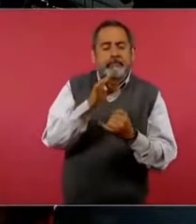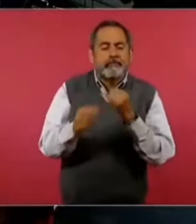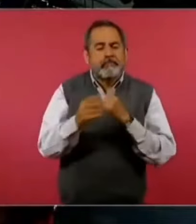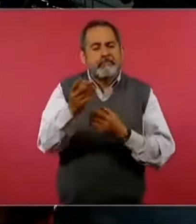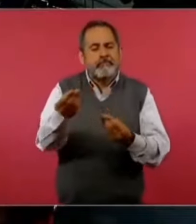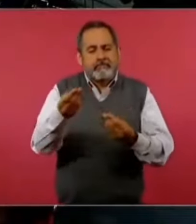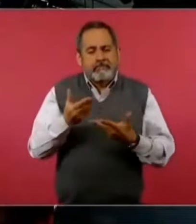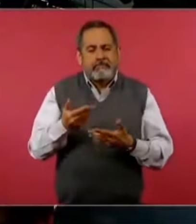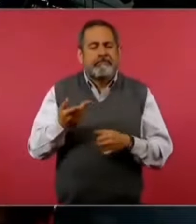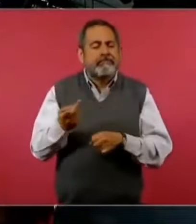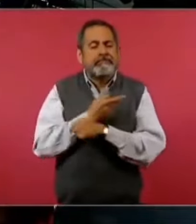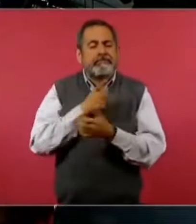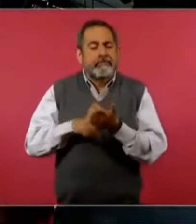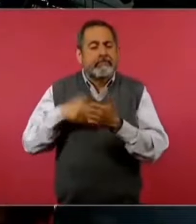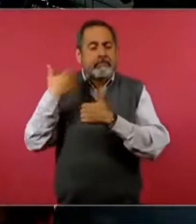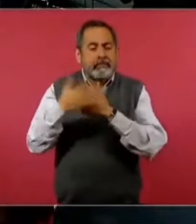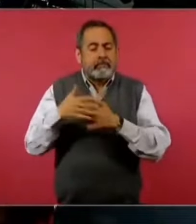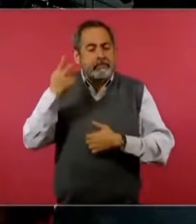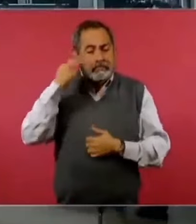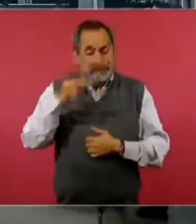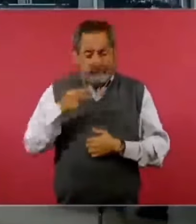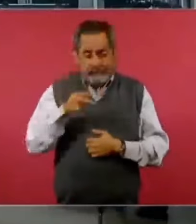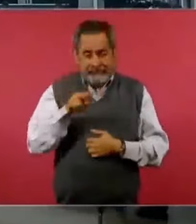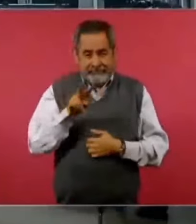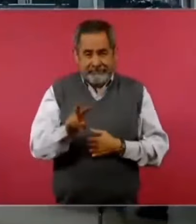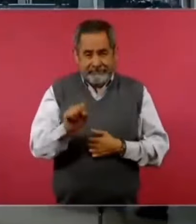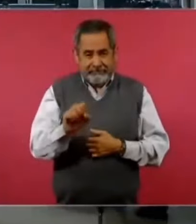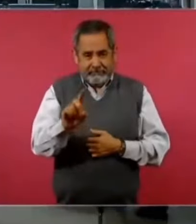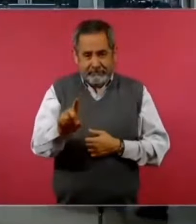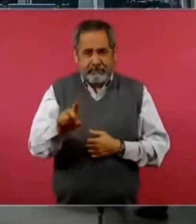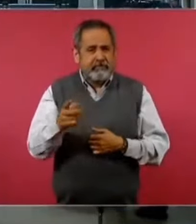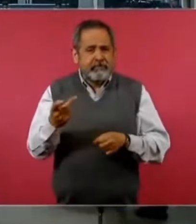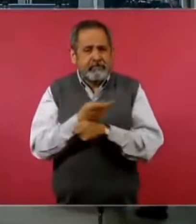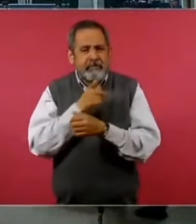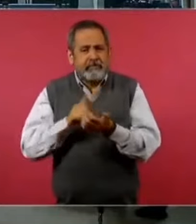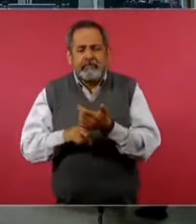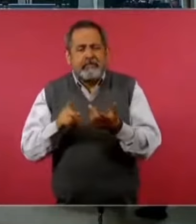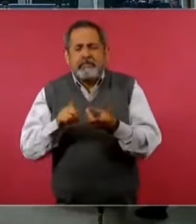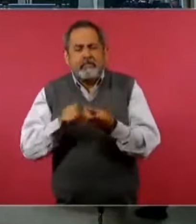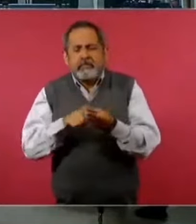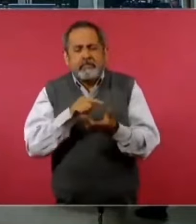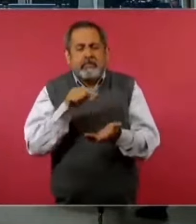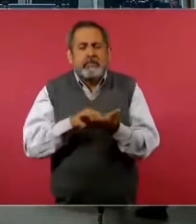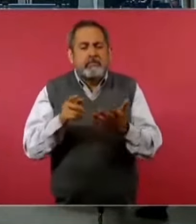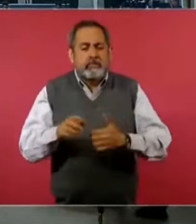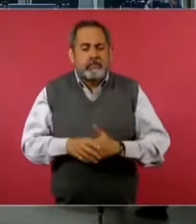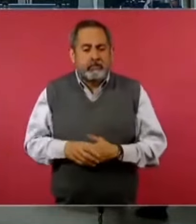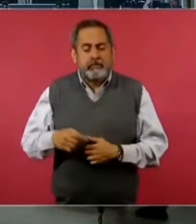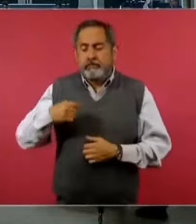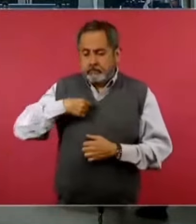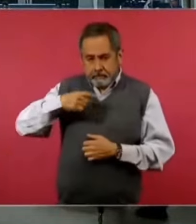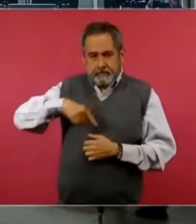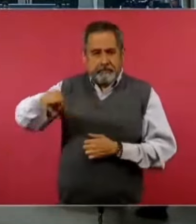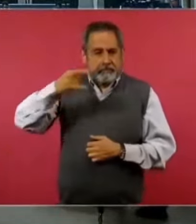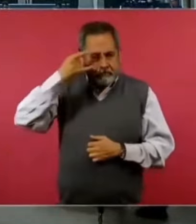Compartir los pormenores de la gira de este fin de semana, se iniciaría en Trabajo, en Campeche. Vamos a Campeche,